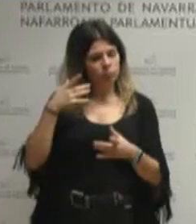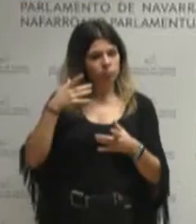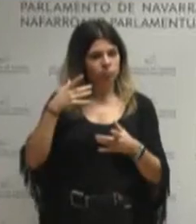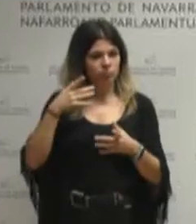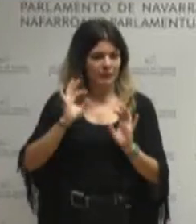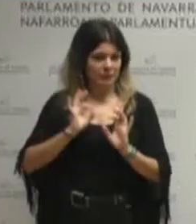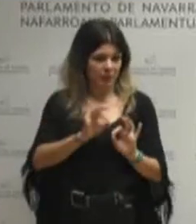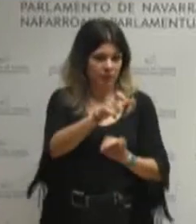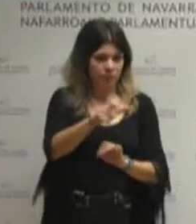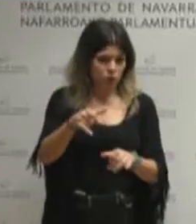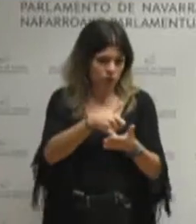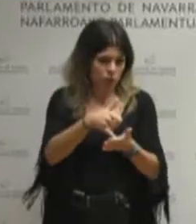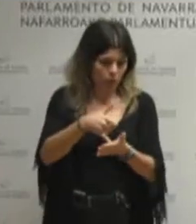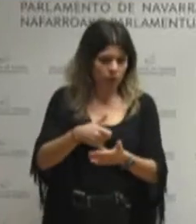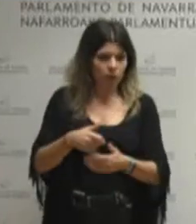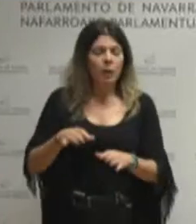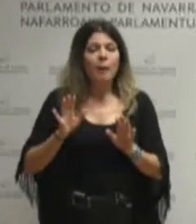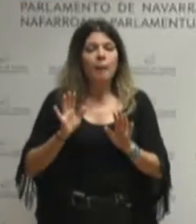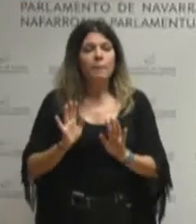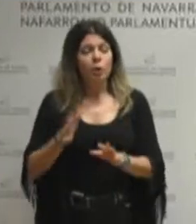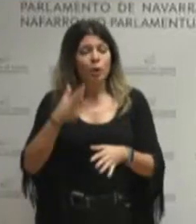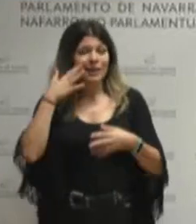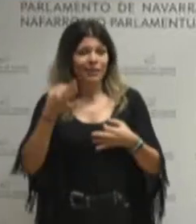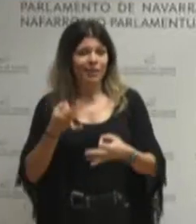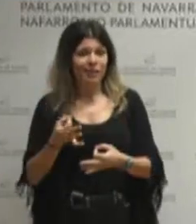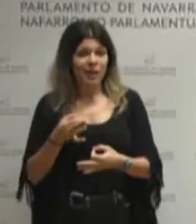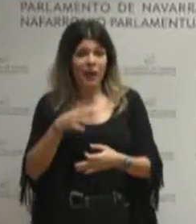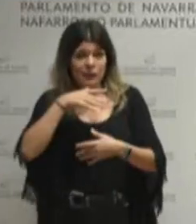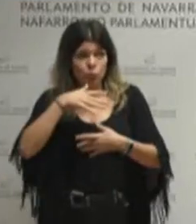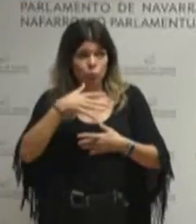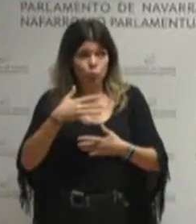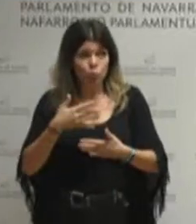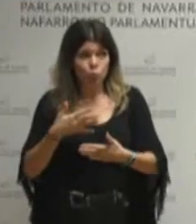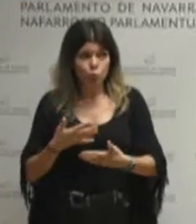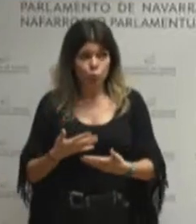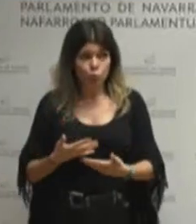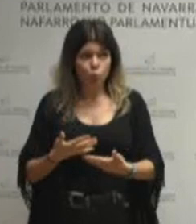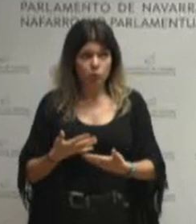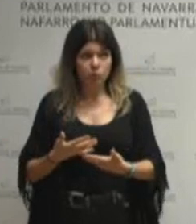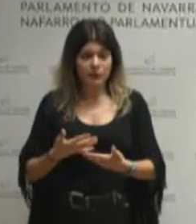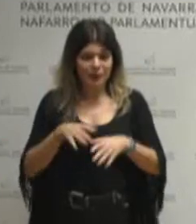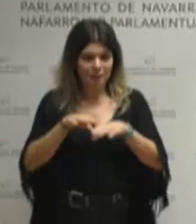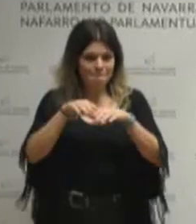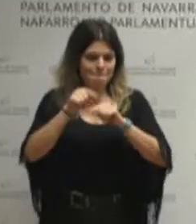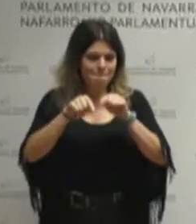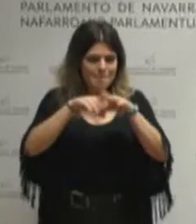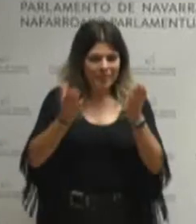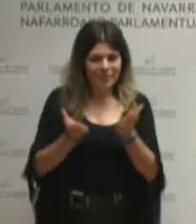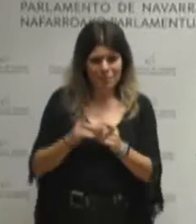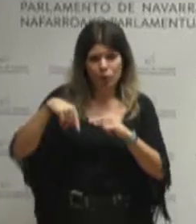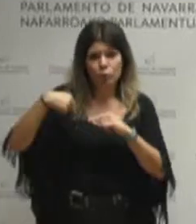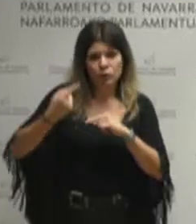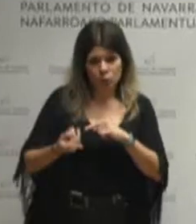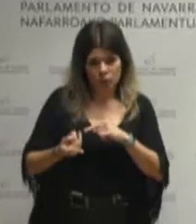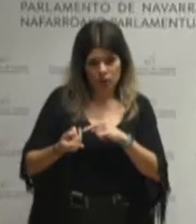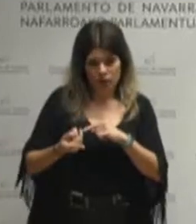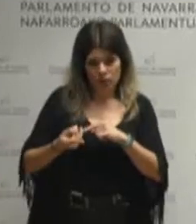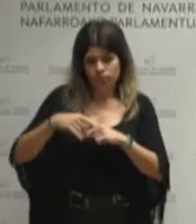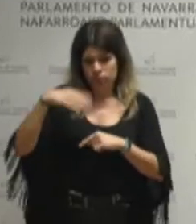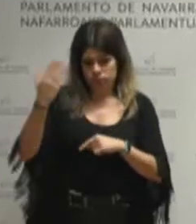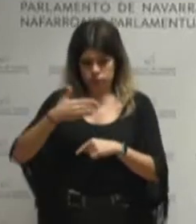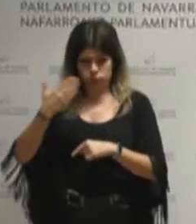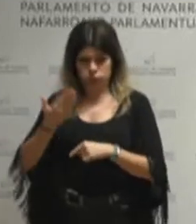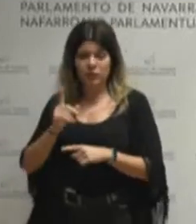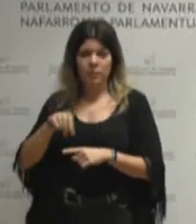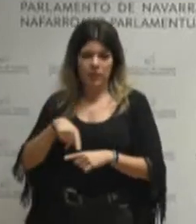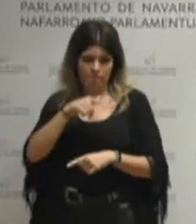pero la realidad es que hoy por hoy y ahí tenemos las consecuencias de la pandemia y cómo no también la que nos está dejando la